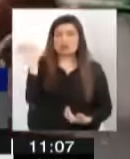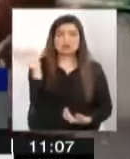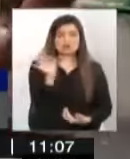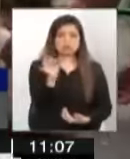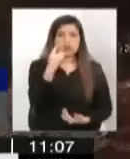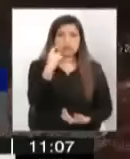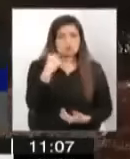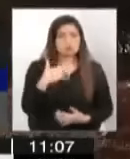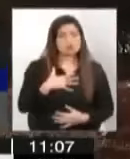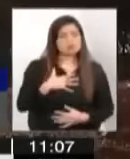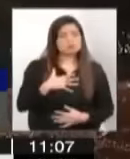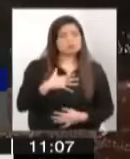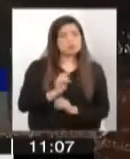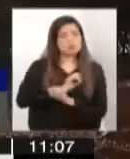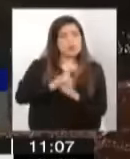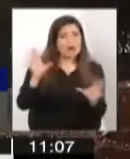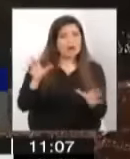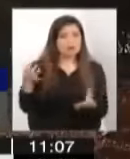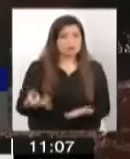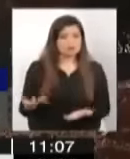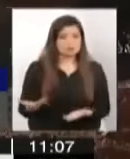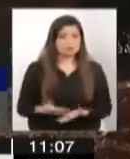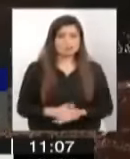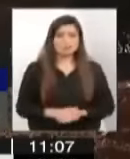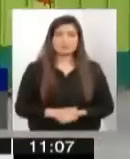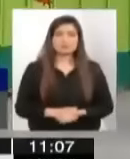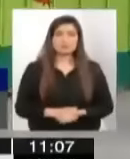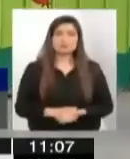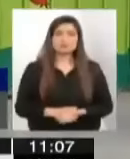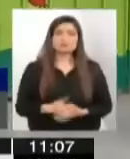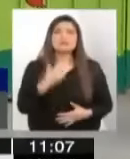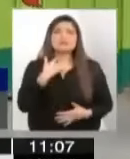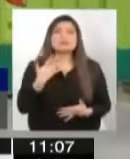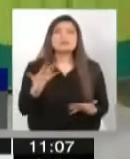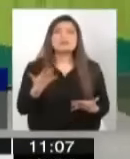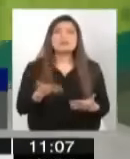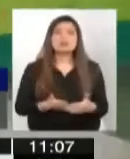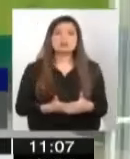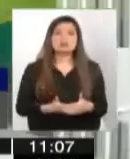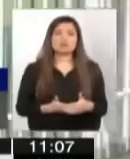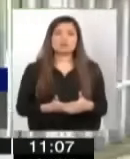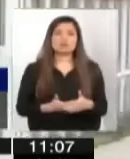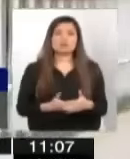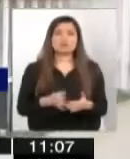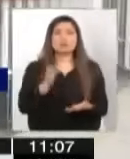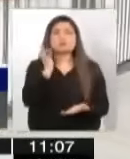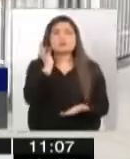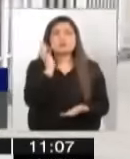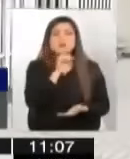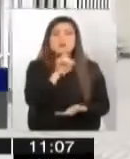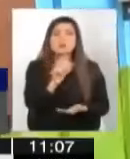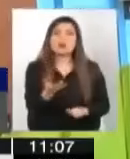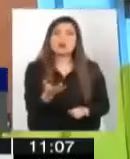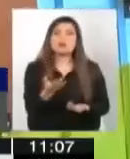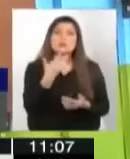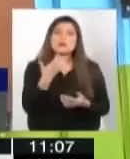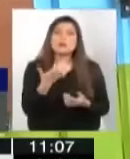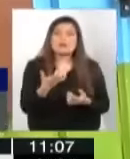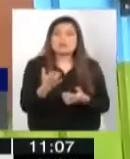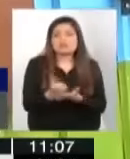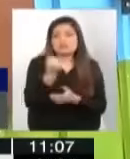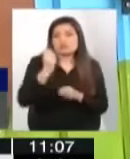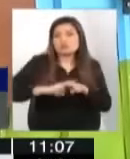me parece bastante clara en ese sentido. ¿En qué se topa para poder, Alicia, para poder dar una solución